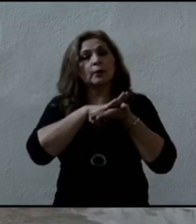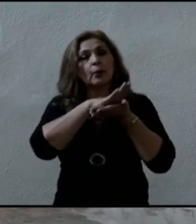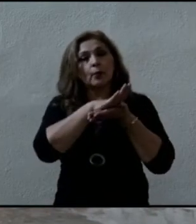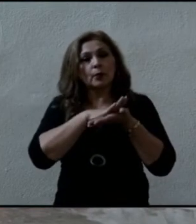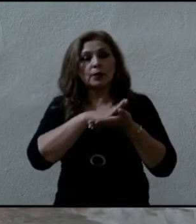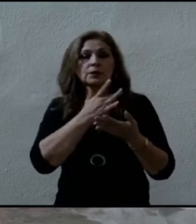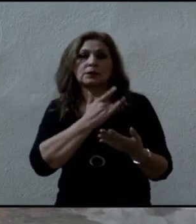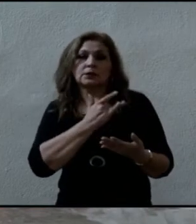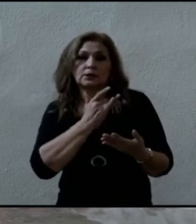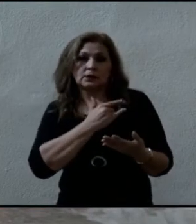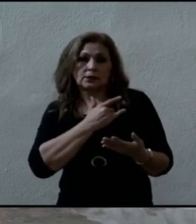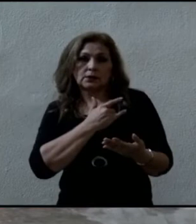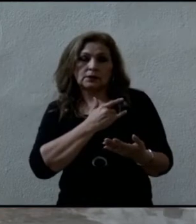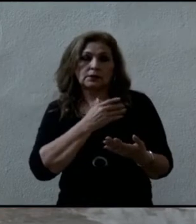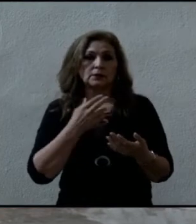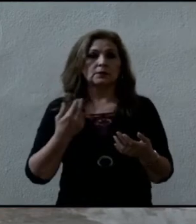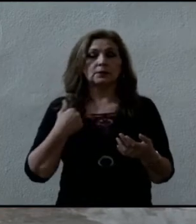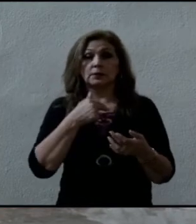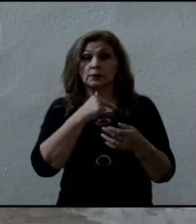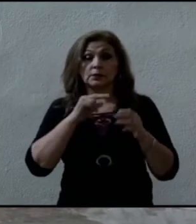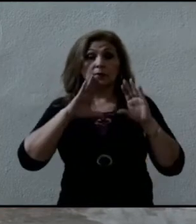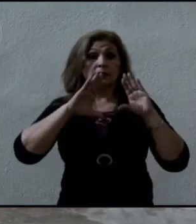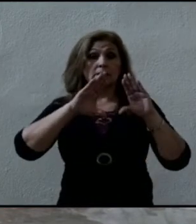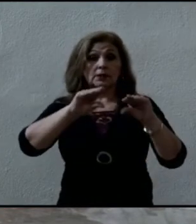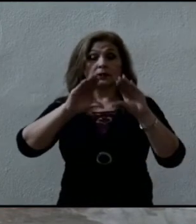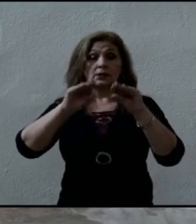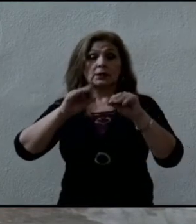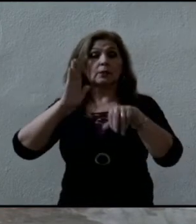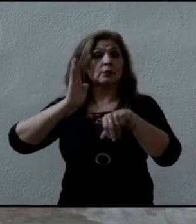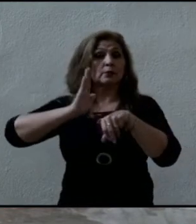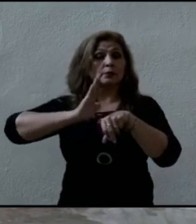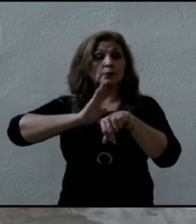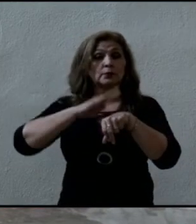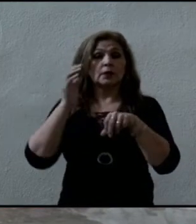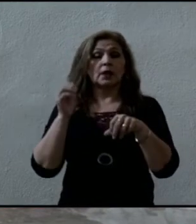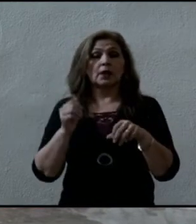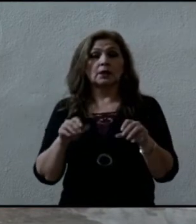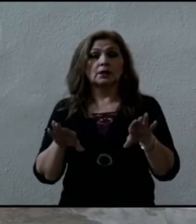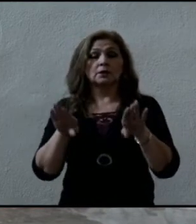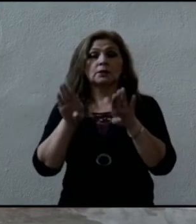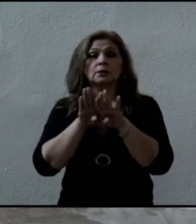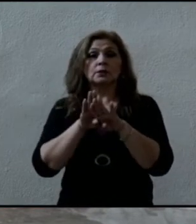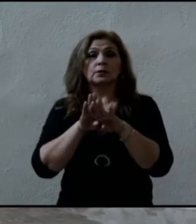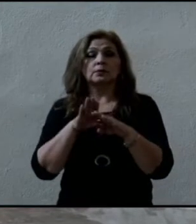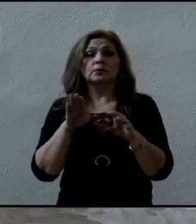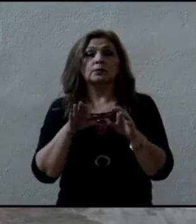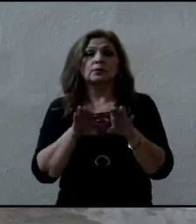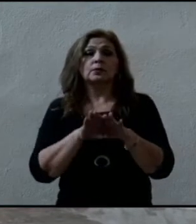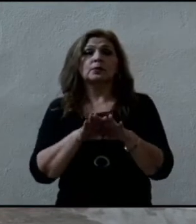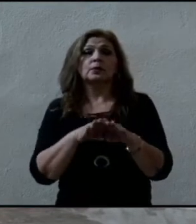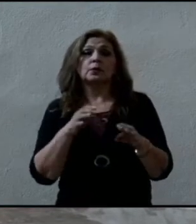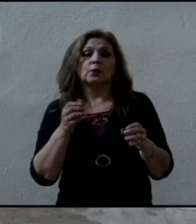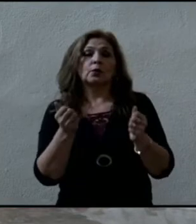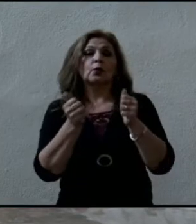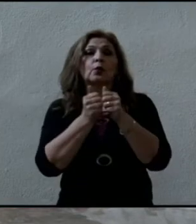enseñamos más con nuestra actitud que con nuestras palabras.